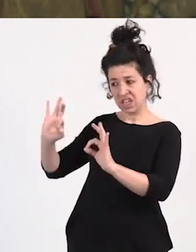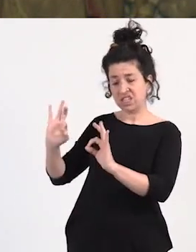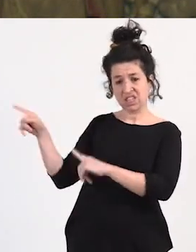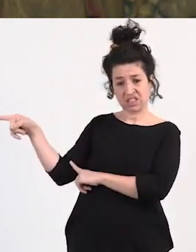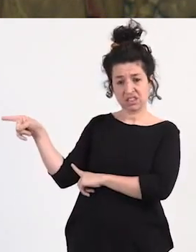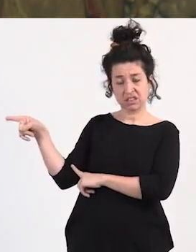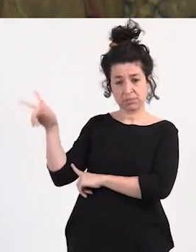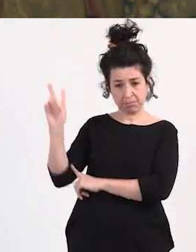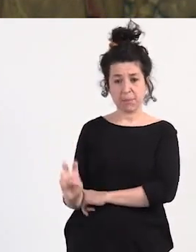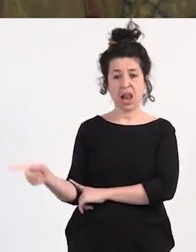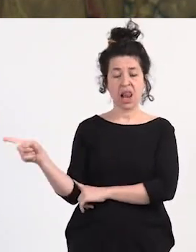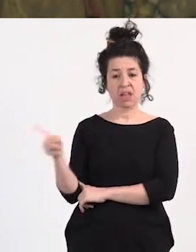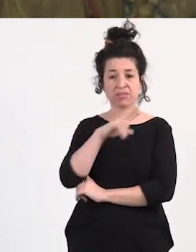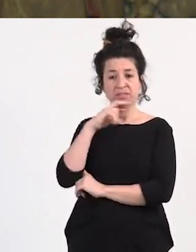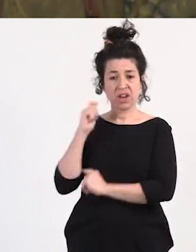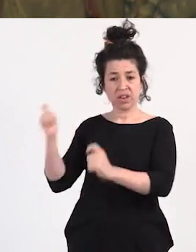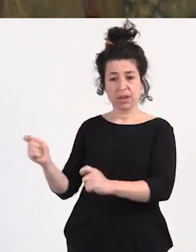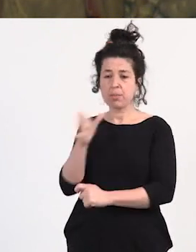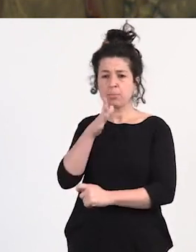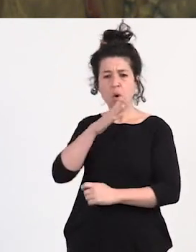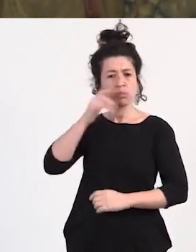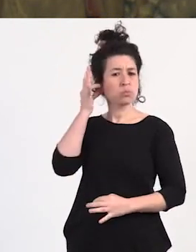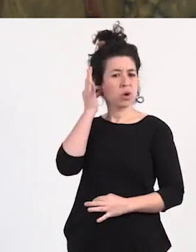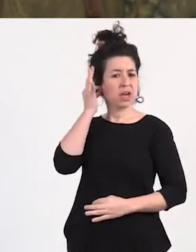Porque negar las capacidades de las mujeres